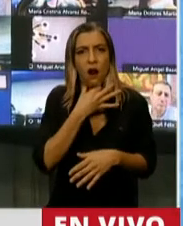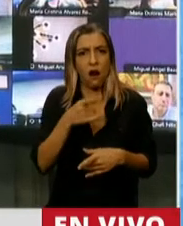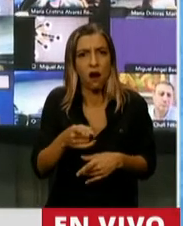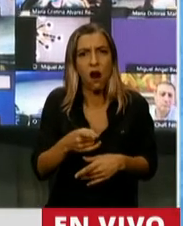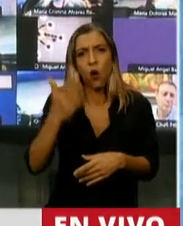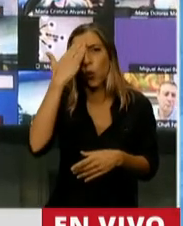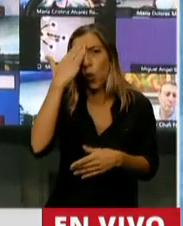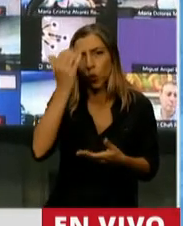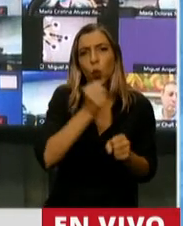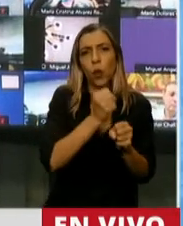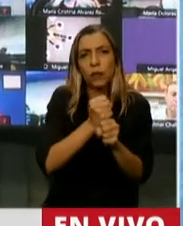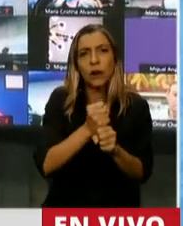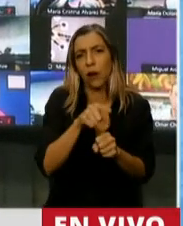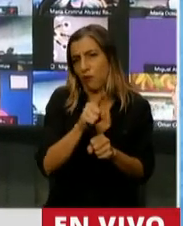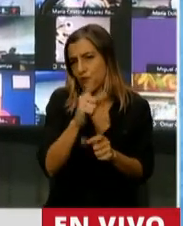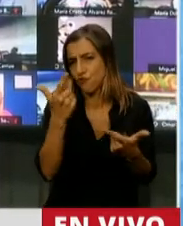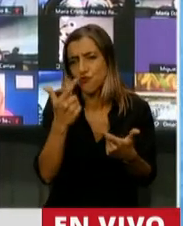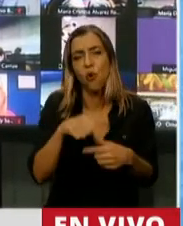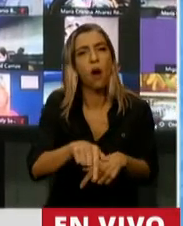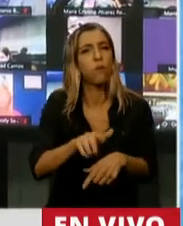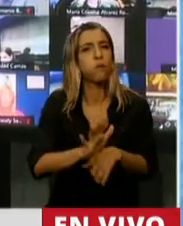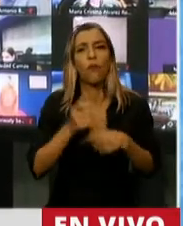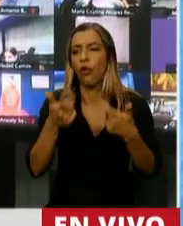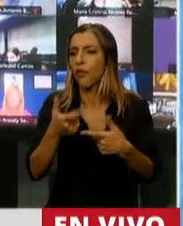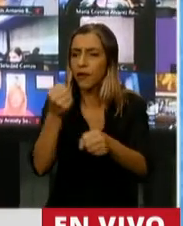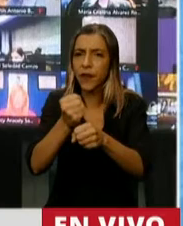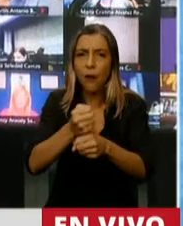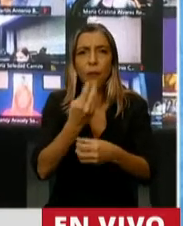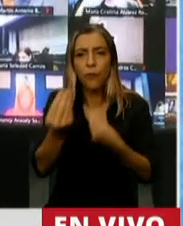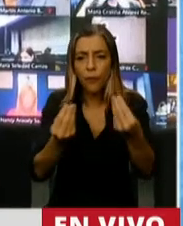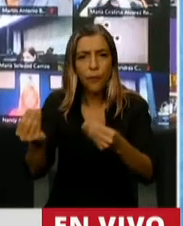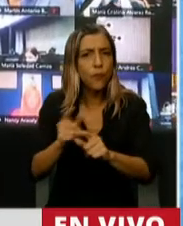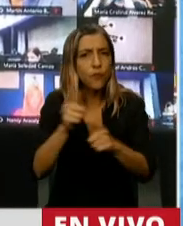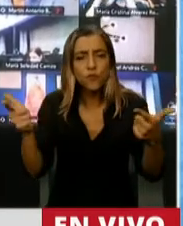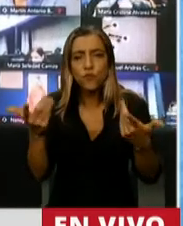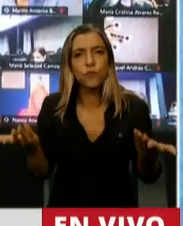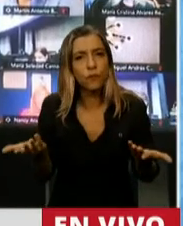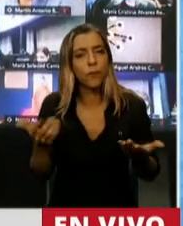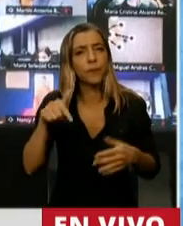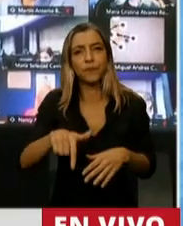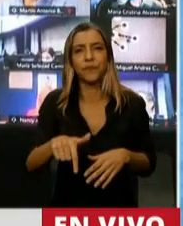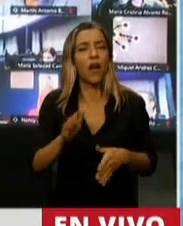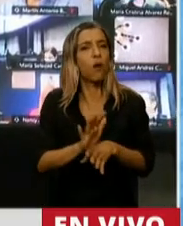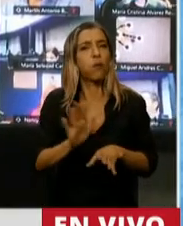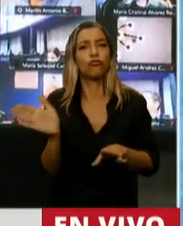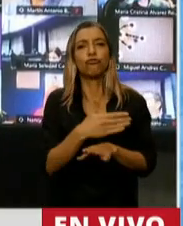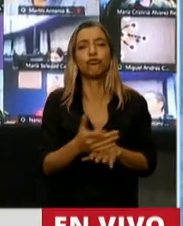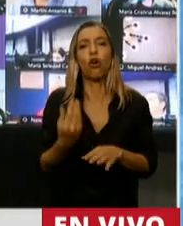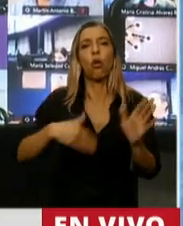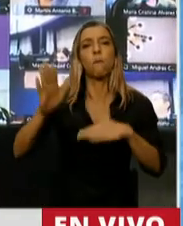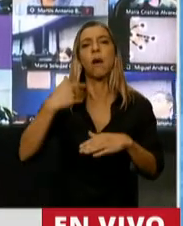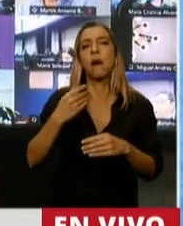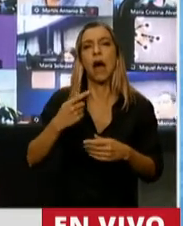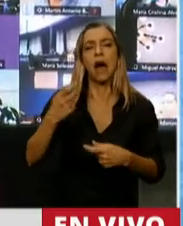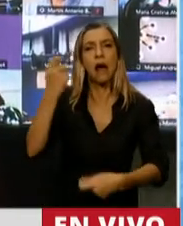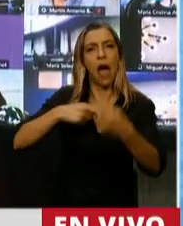trabajo. Es la generación de empleo. Mire, es tanto el sesgo anti-exportador que tiene Argentina